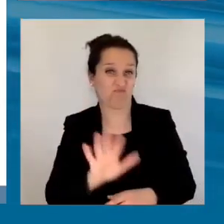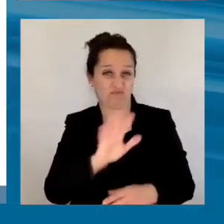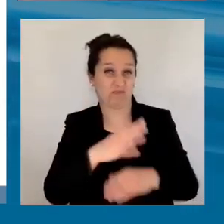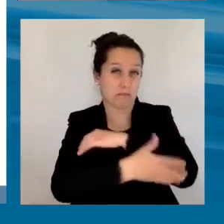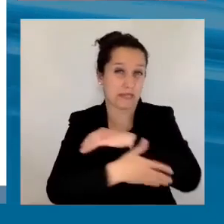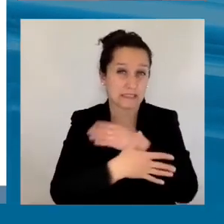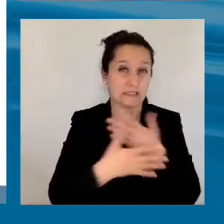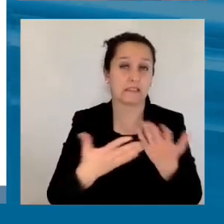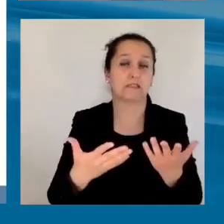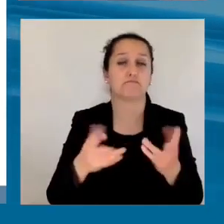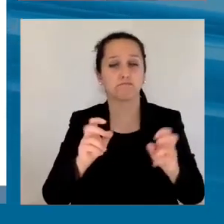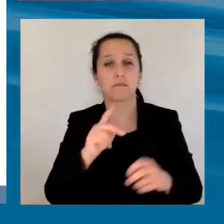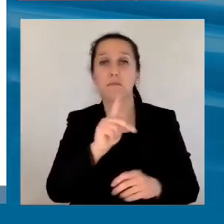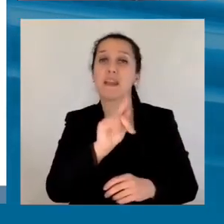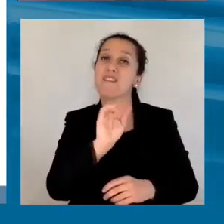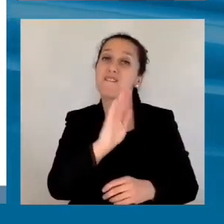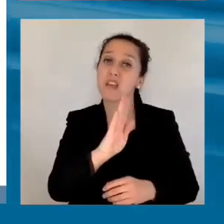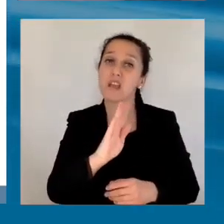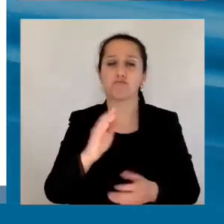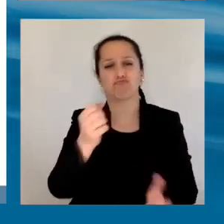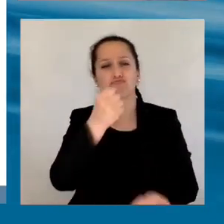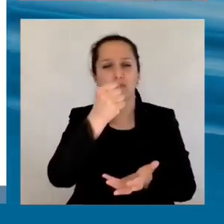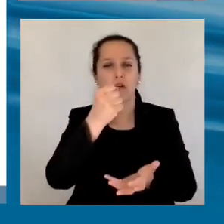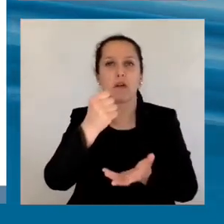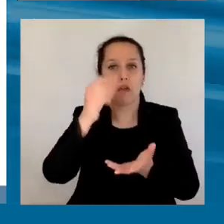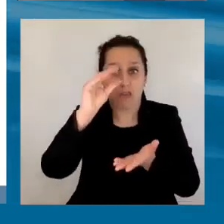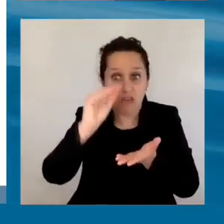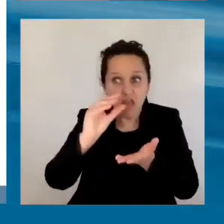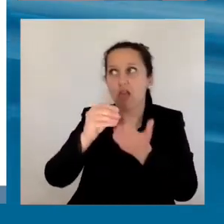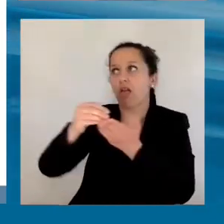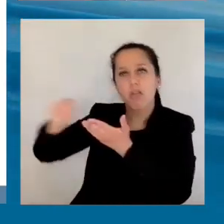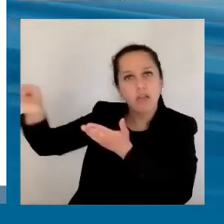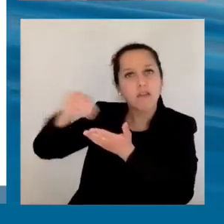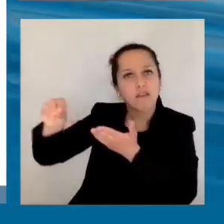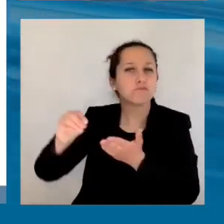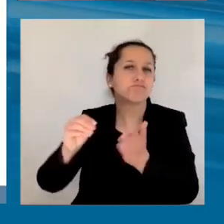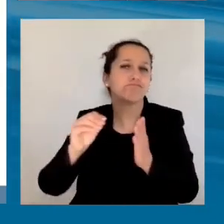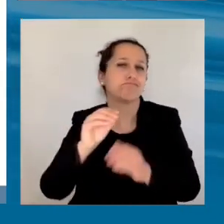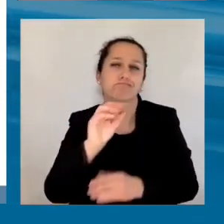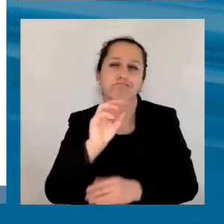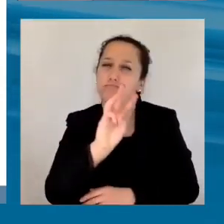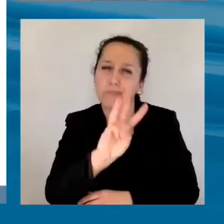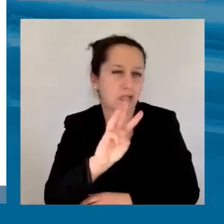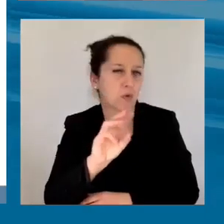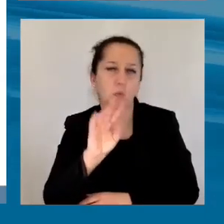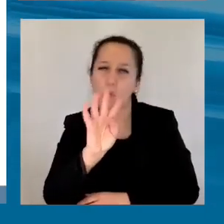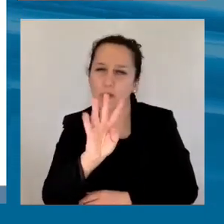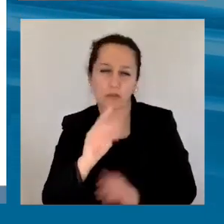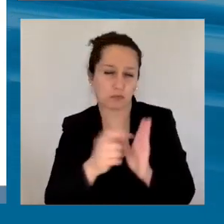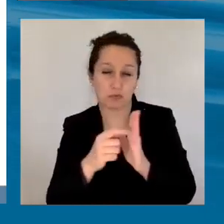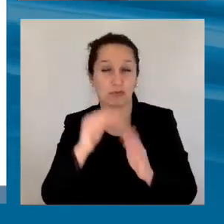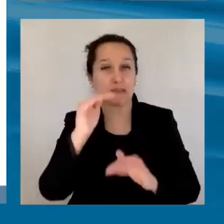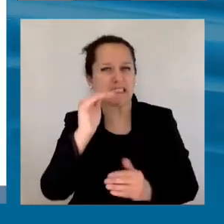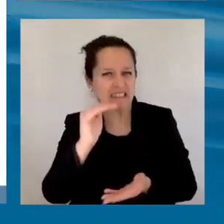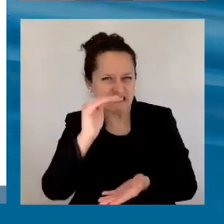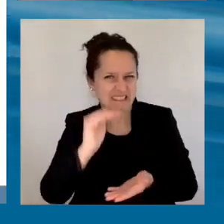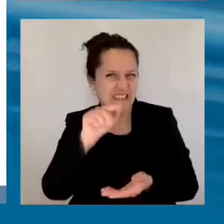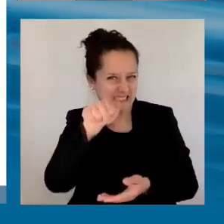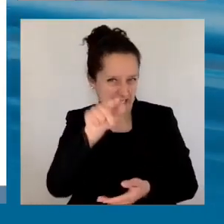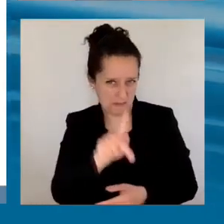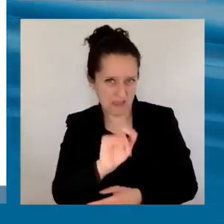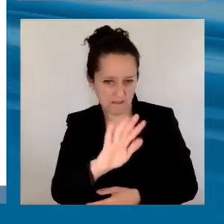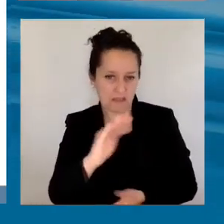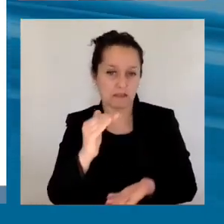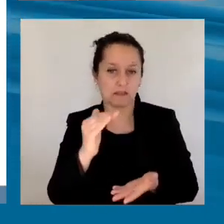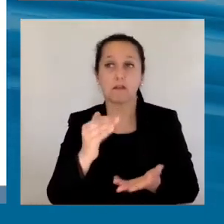usando 3, 4 y 5 puntos, o por lo menos un par de esos puntos del PIB para necesidades de desarrollo, pues eso